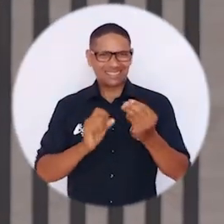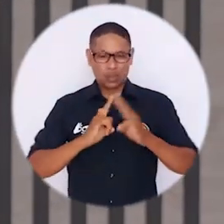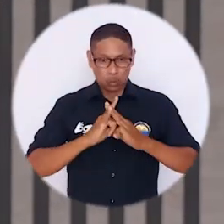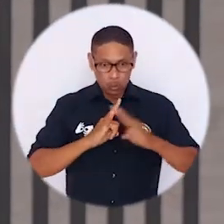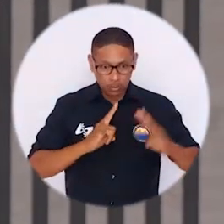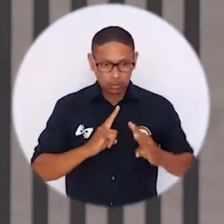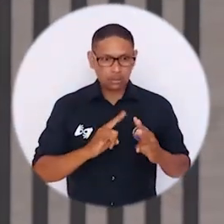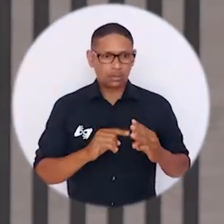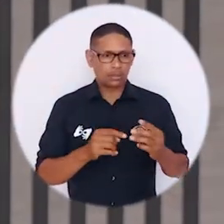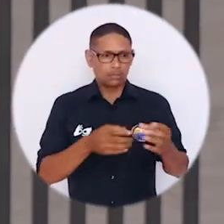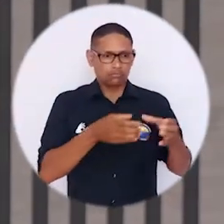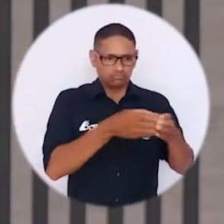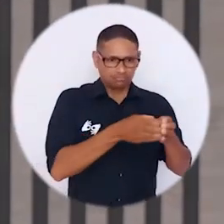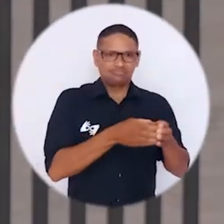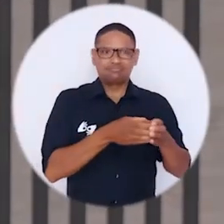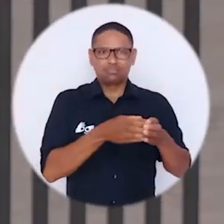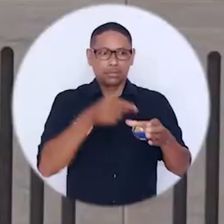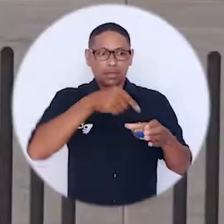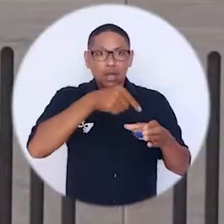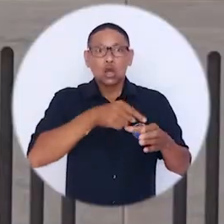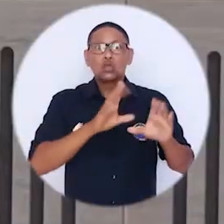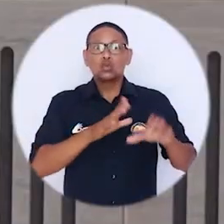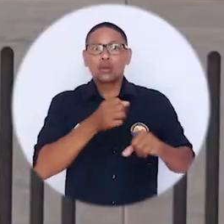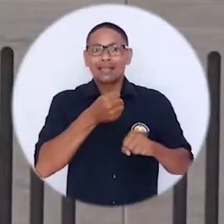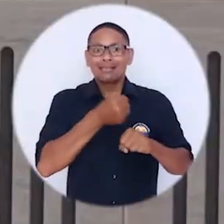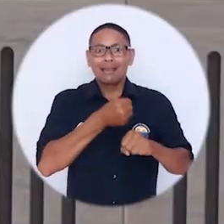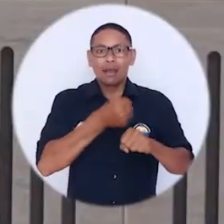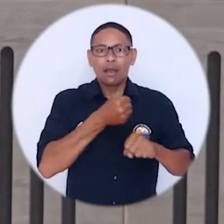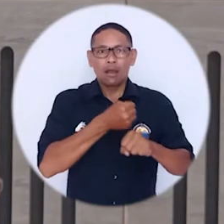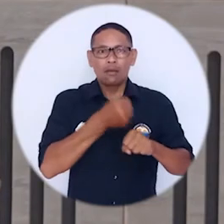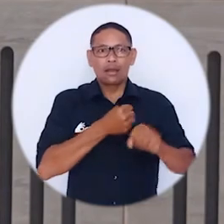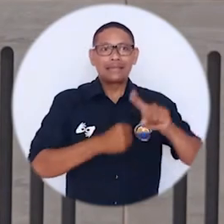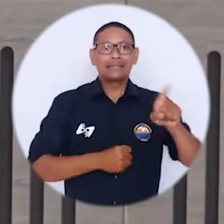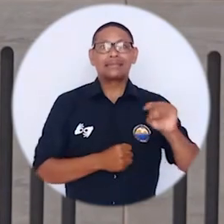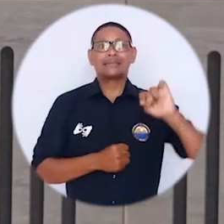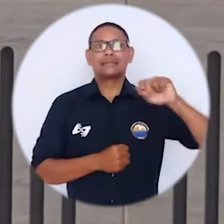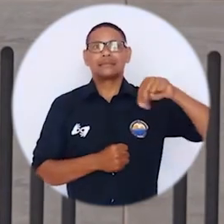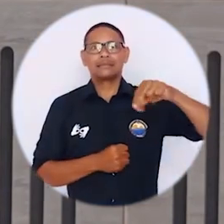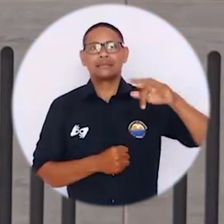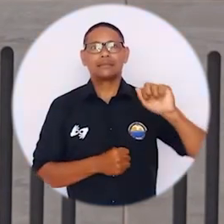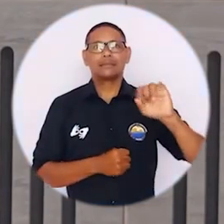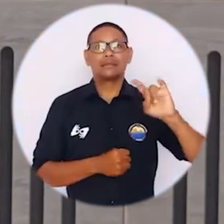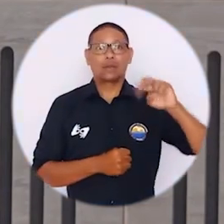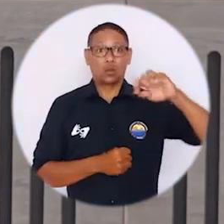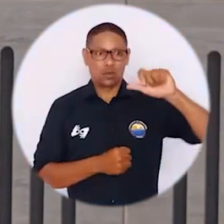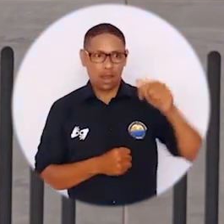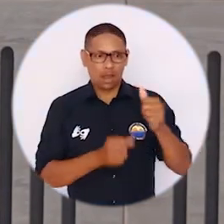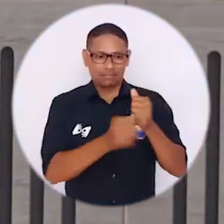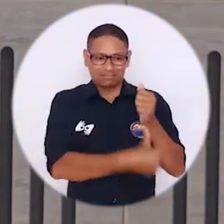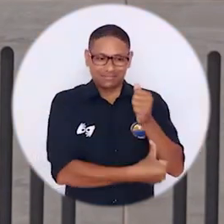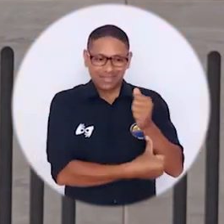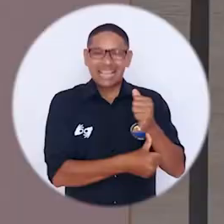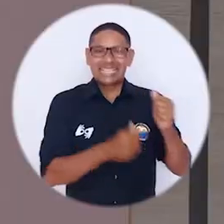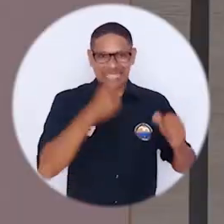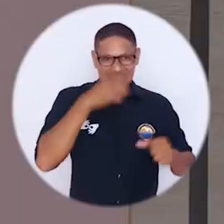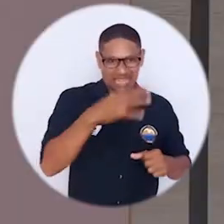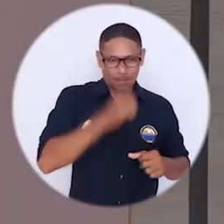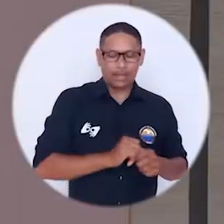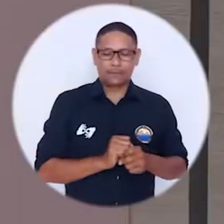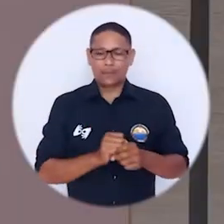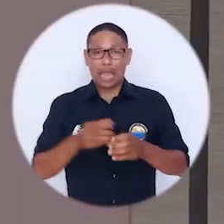constituidas en la Universidad del Magdalena como el Sindicato Mixto de Trabajadores de las Universidades Públicas Nacionales Intraunal,